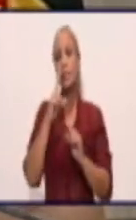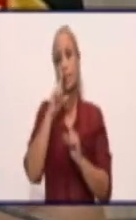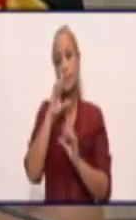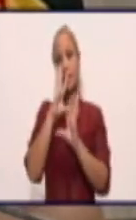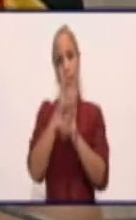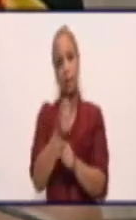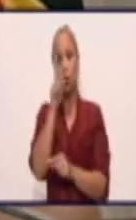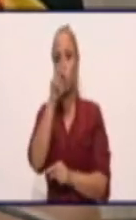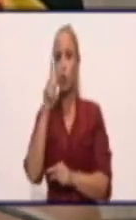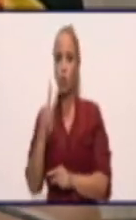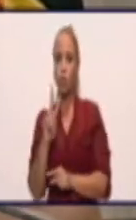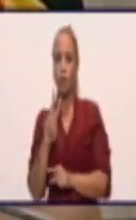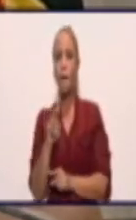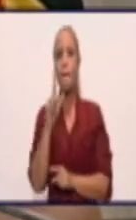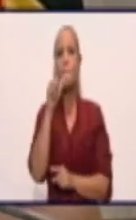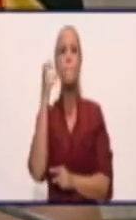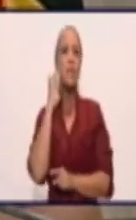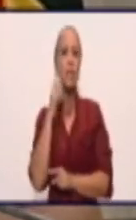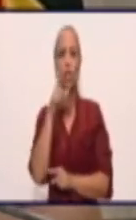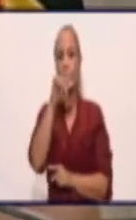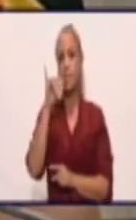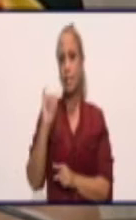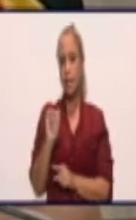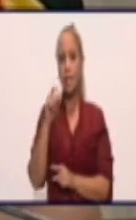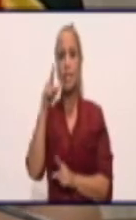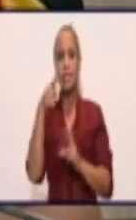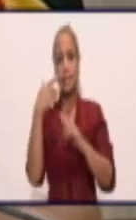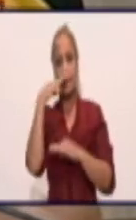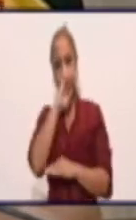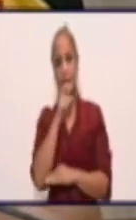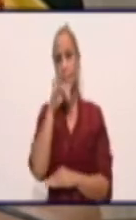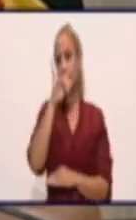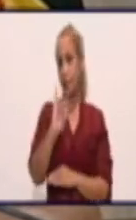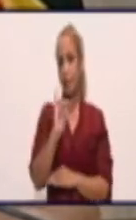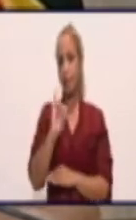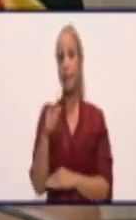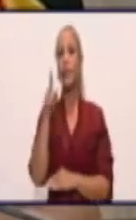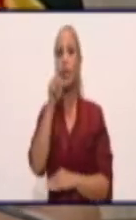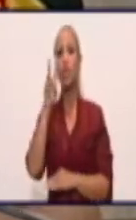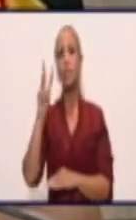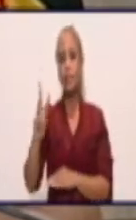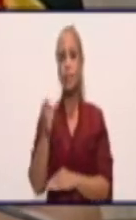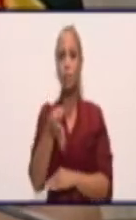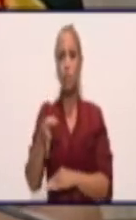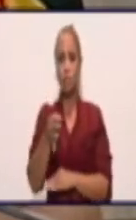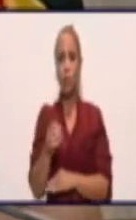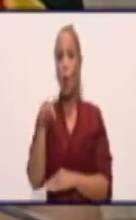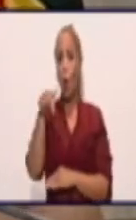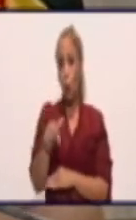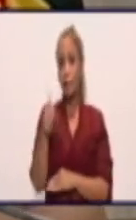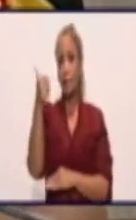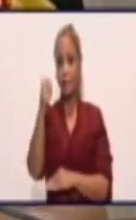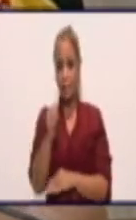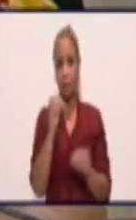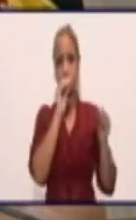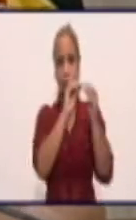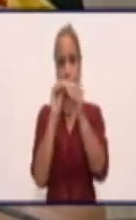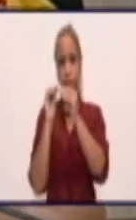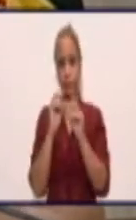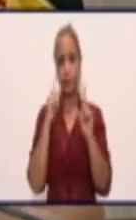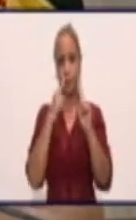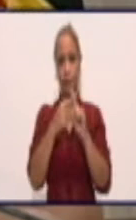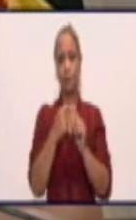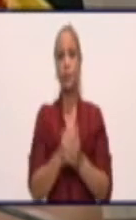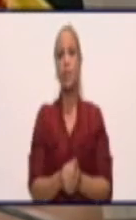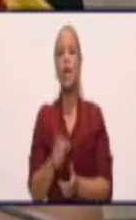16 y Guisa 7. Como verán, de los 13 municipios, hoy están reportando casos, 10 de ellos. En los